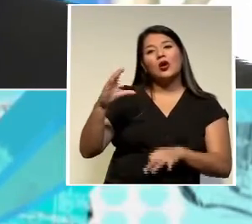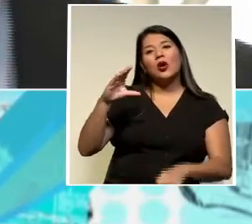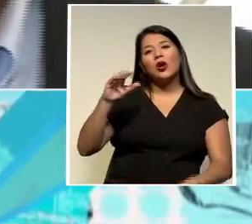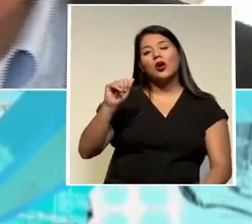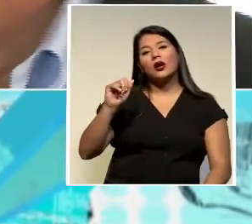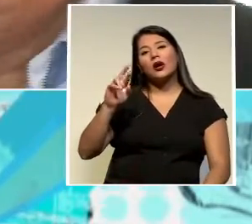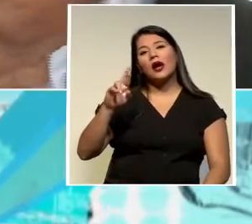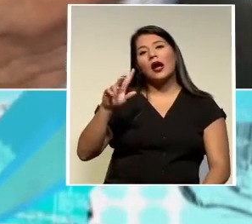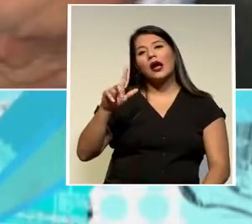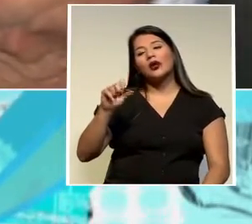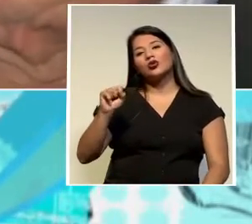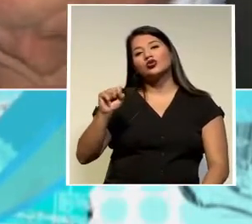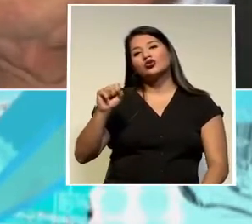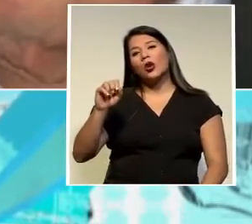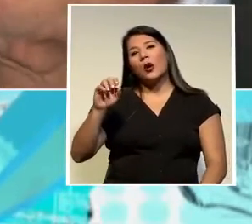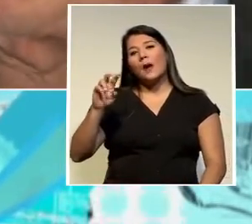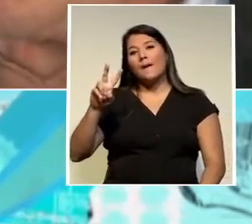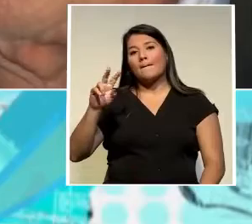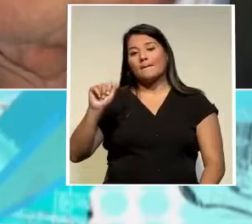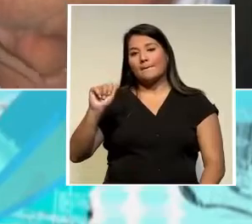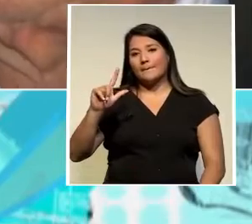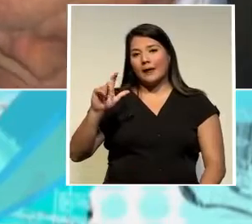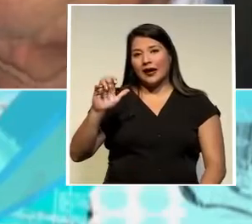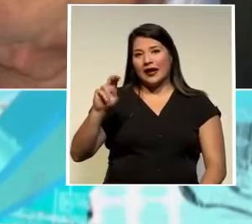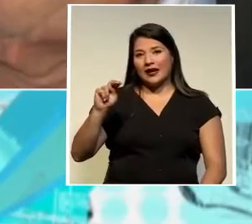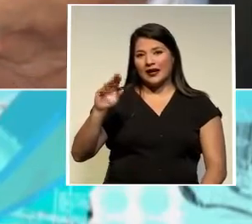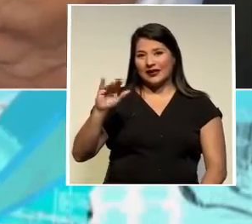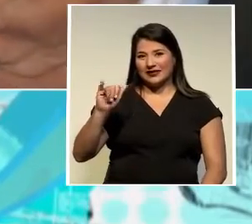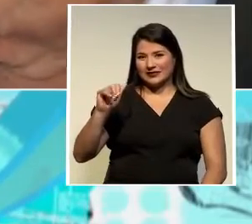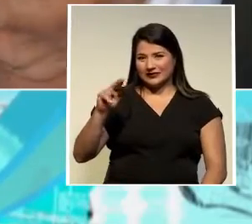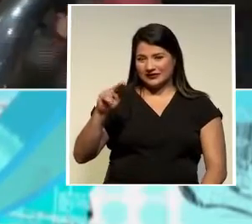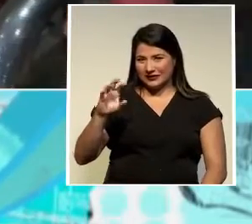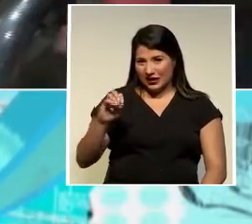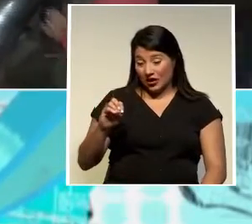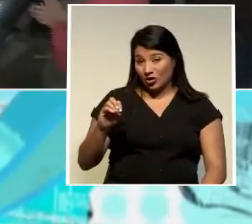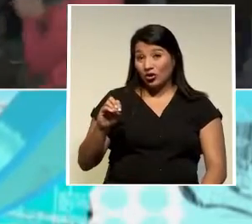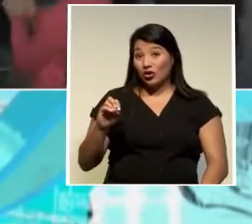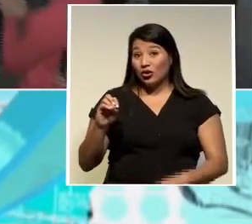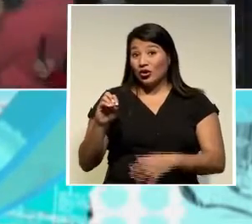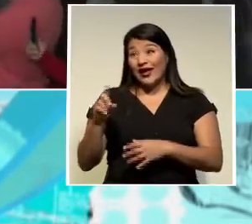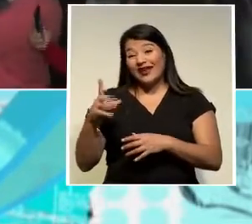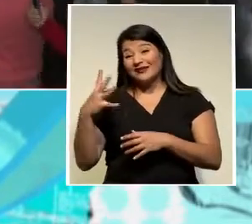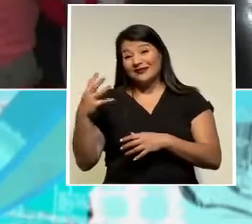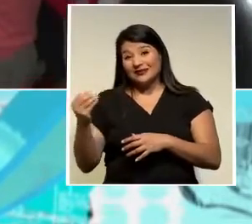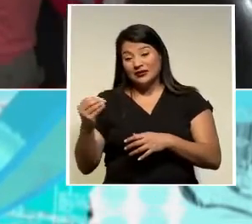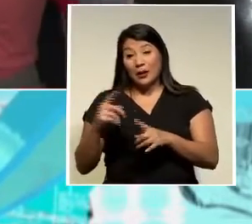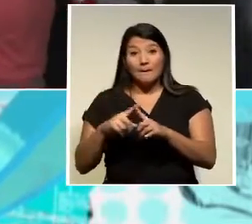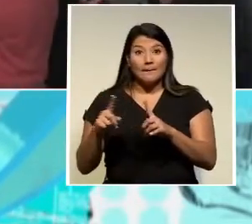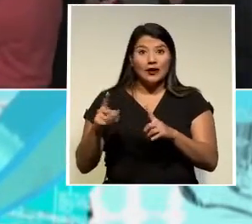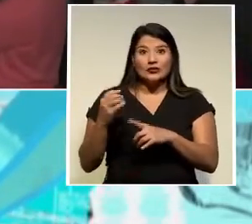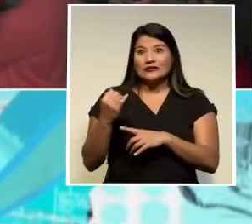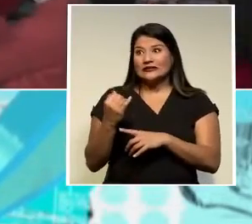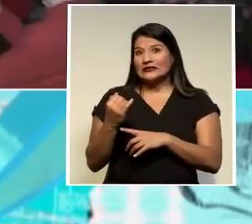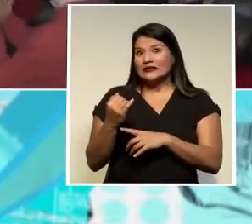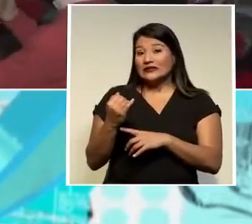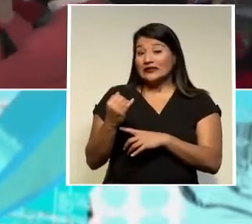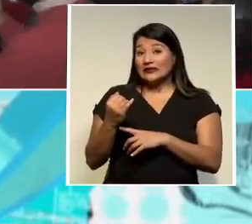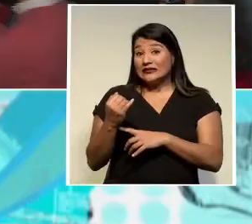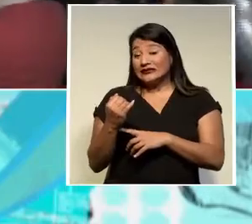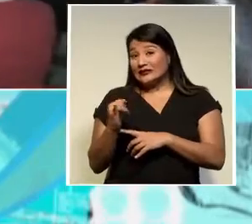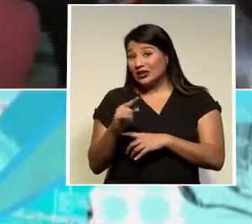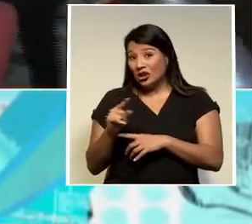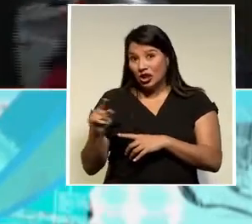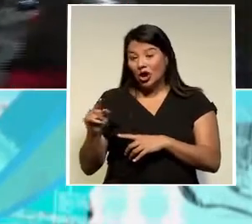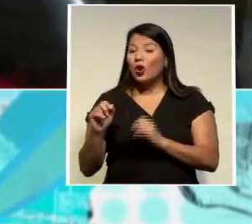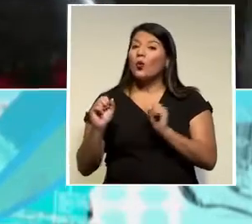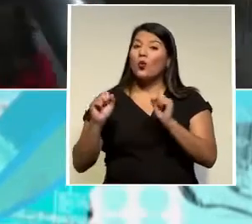Valenciano Kramer del Movimiento Libertario sino en este momento tendríamos pues prácticamente esos mismos aspirantes pero bueno como usted lo decía puede